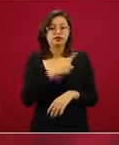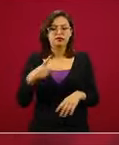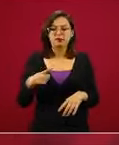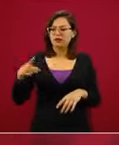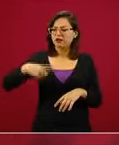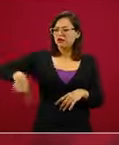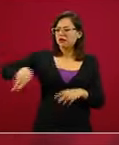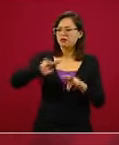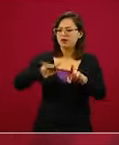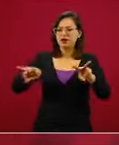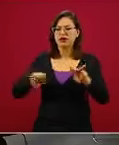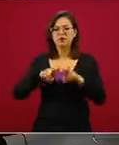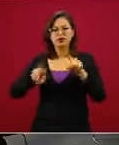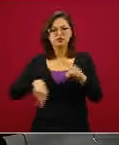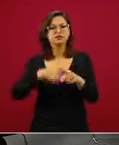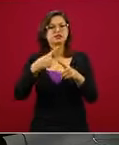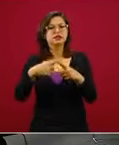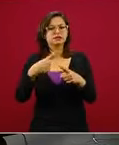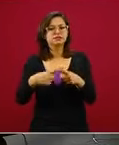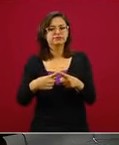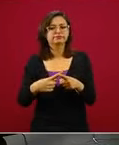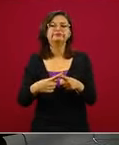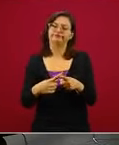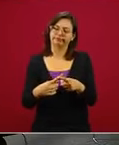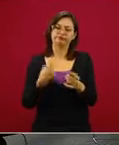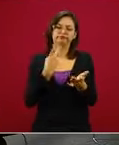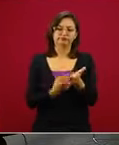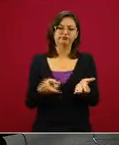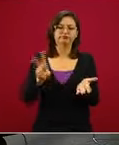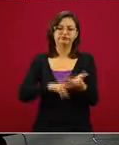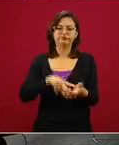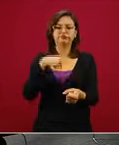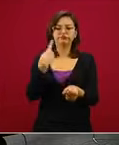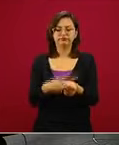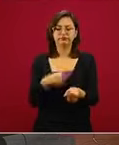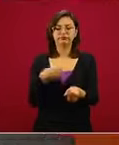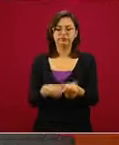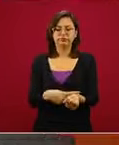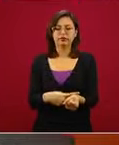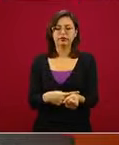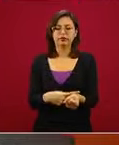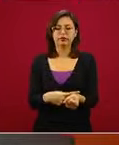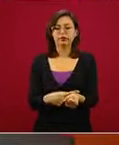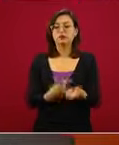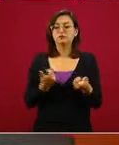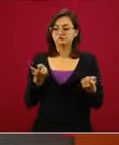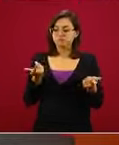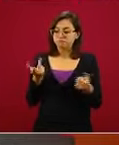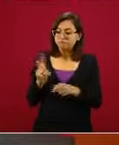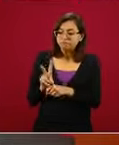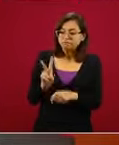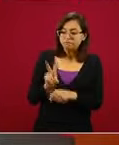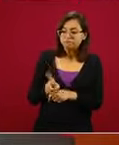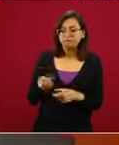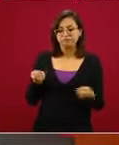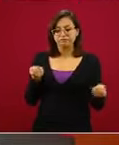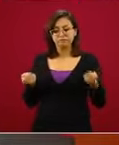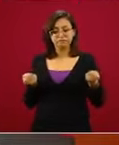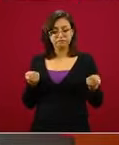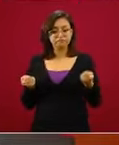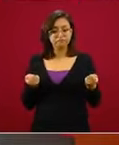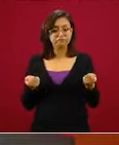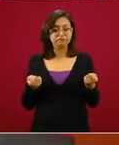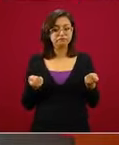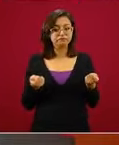vulnerables? Las que tienen enfermedades crónicas y que queremos que estén controladas y